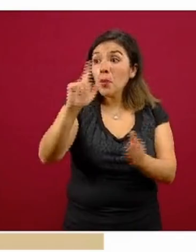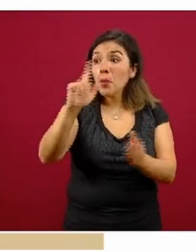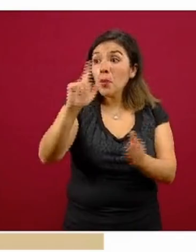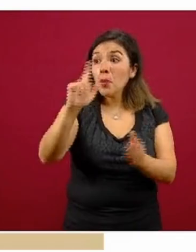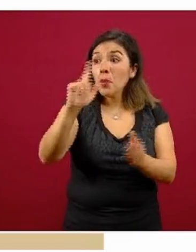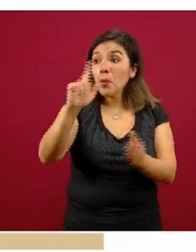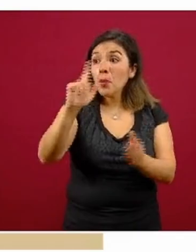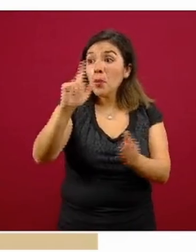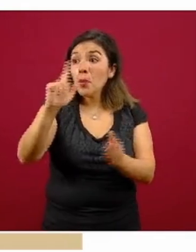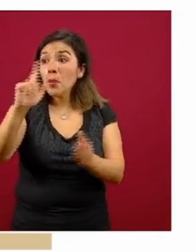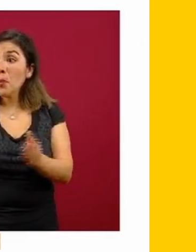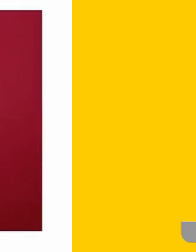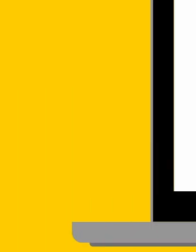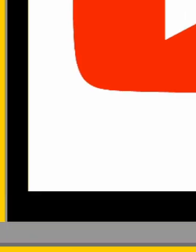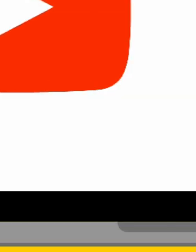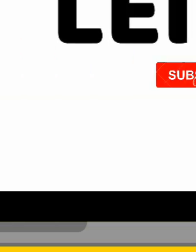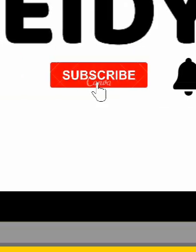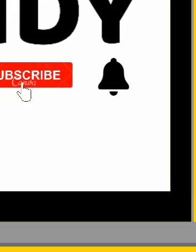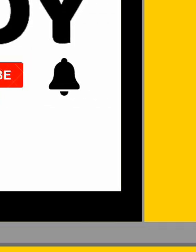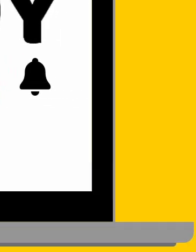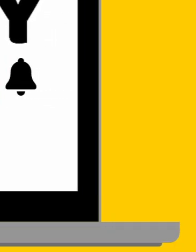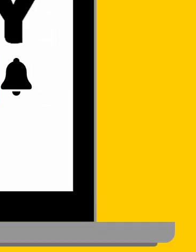elijas, tendrás tu comprobante.